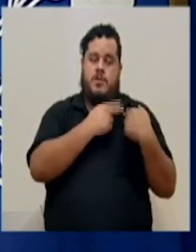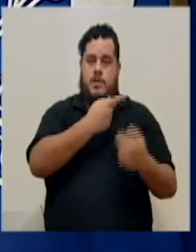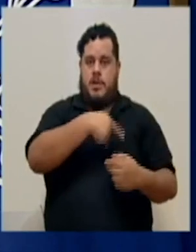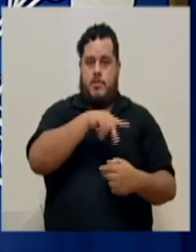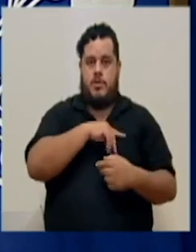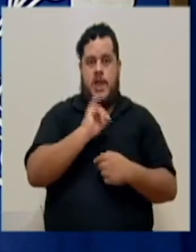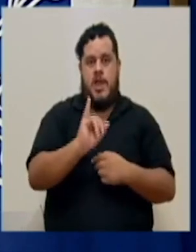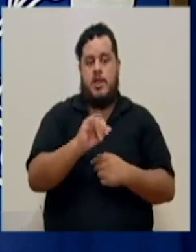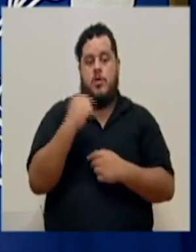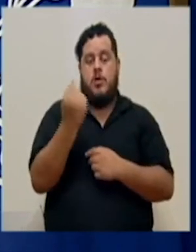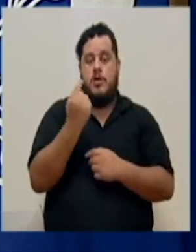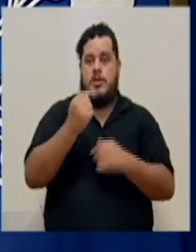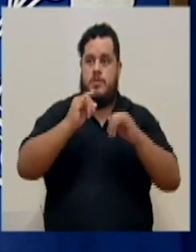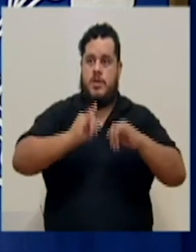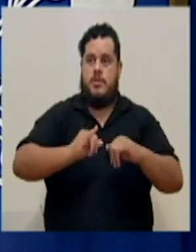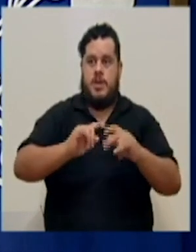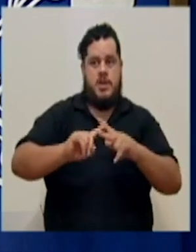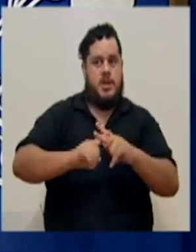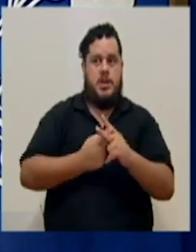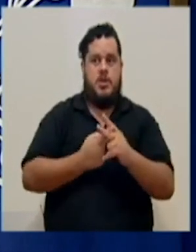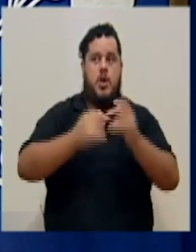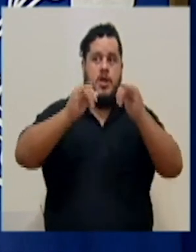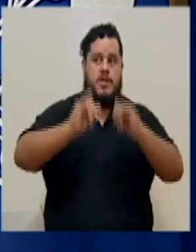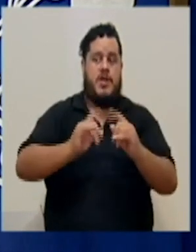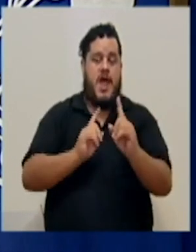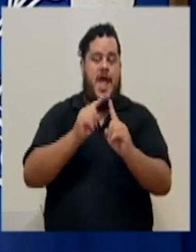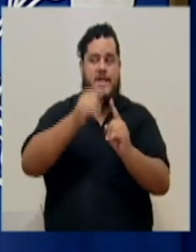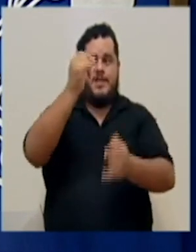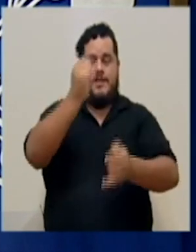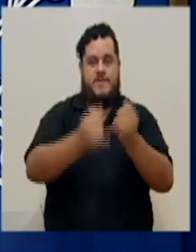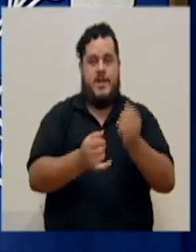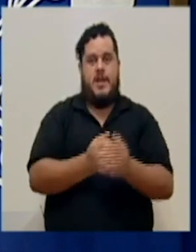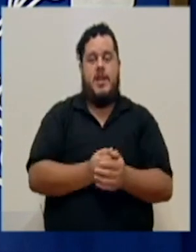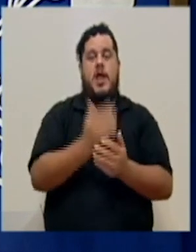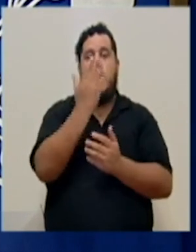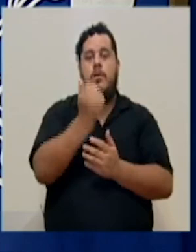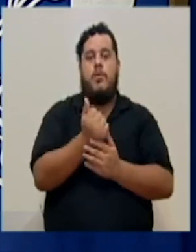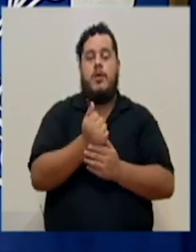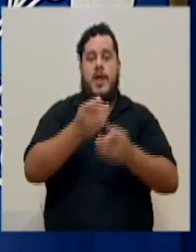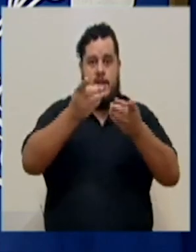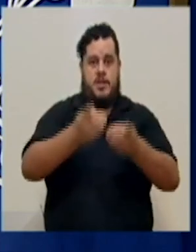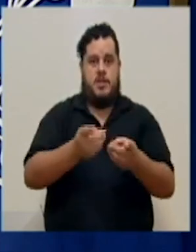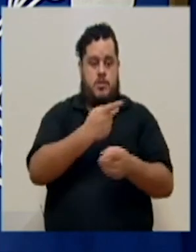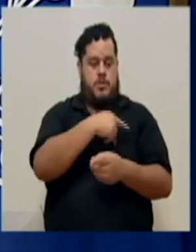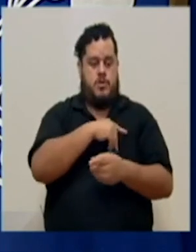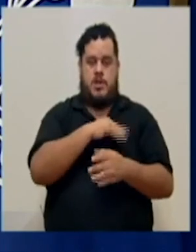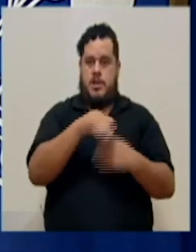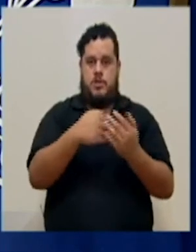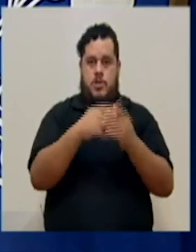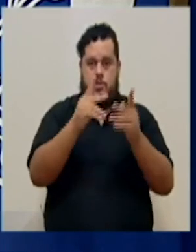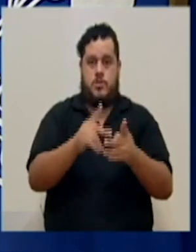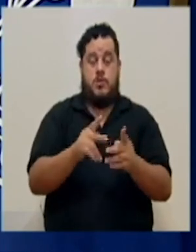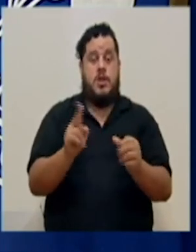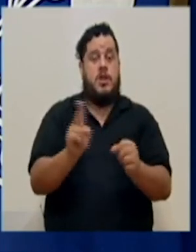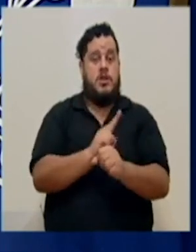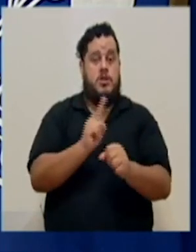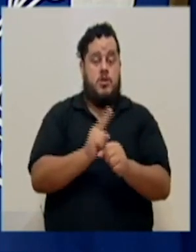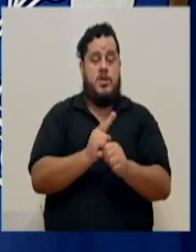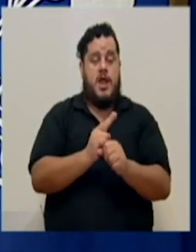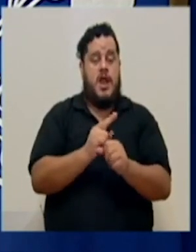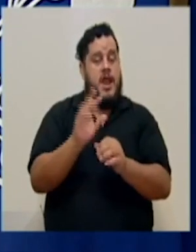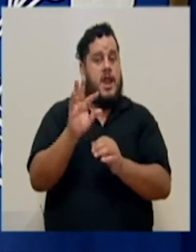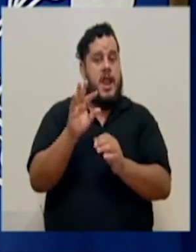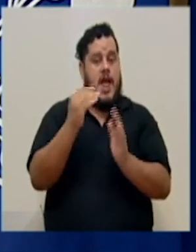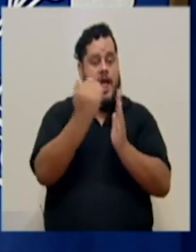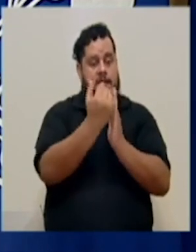es, siempre se ha mantenido desde el inicio y se mantendrá hasta el final porque la decisión personal de cada persona de usar las medidas